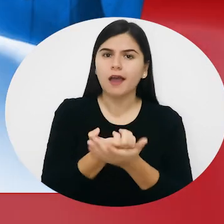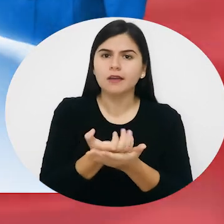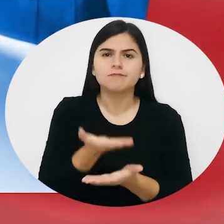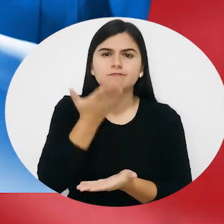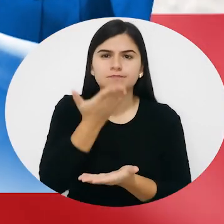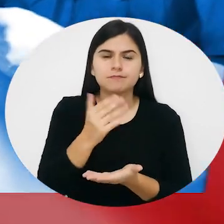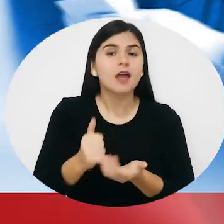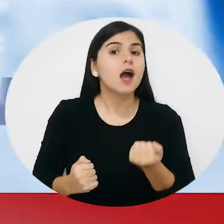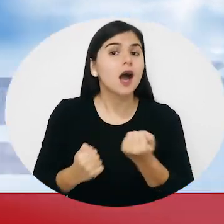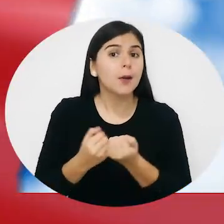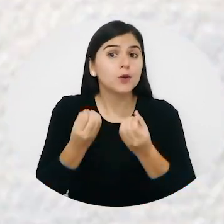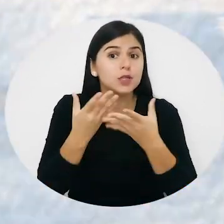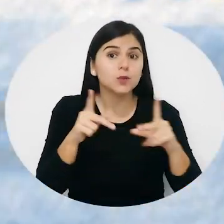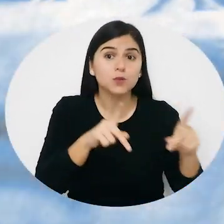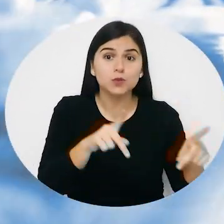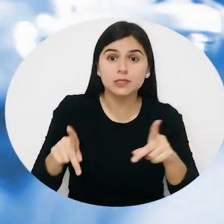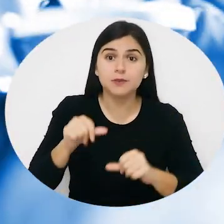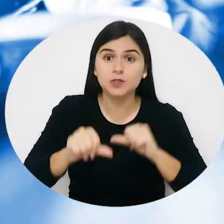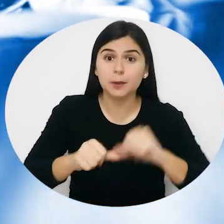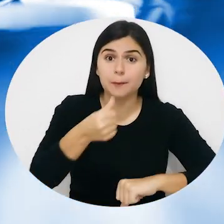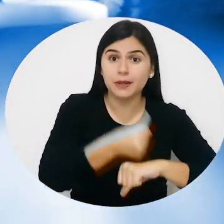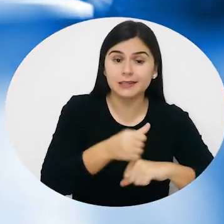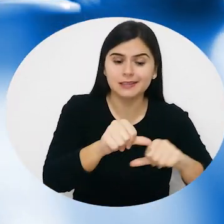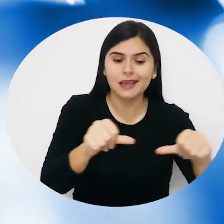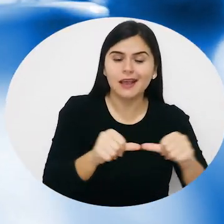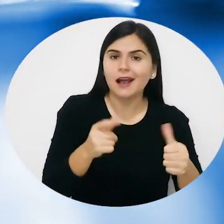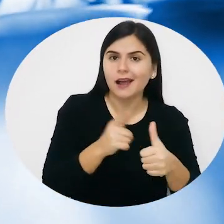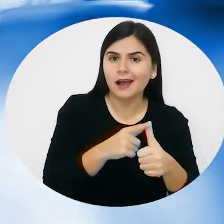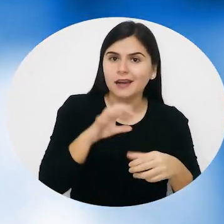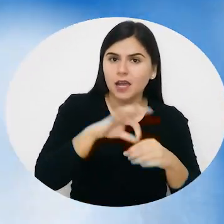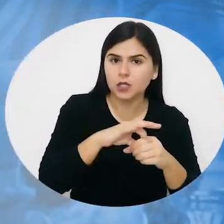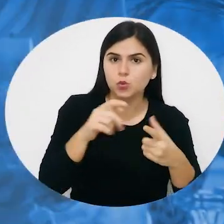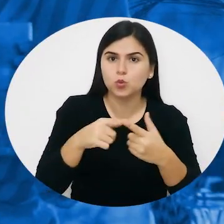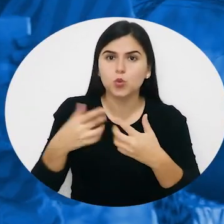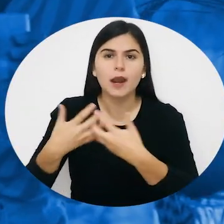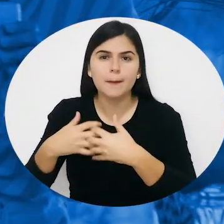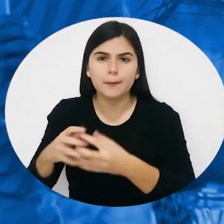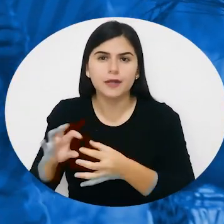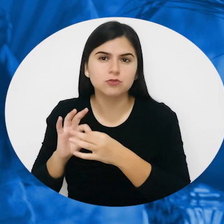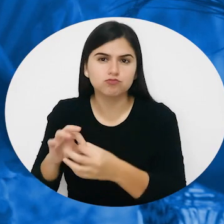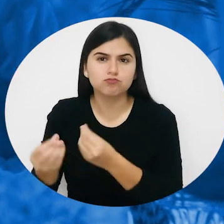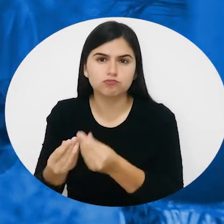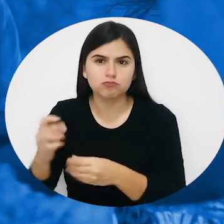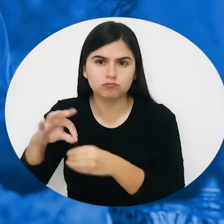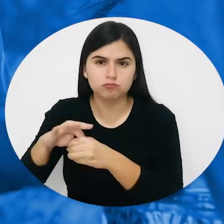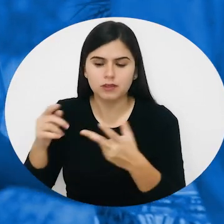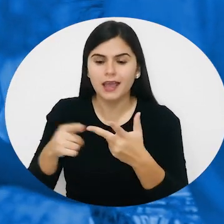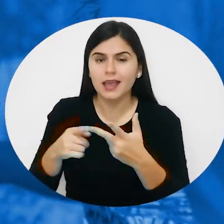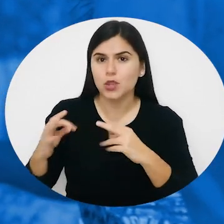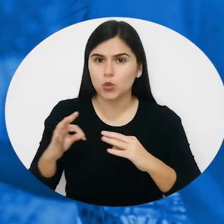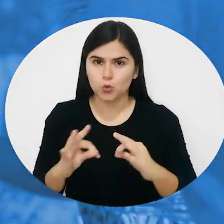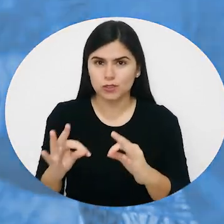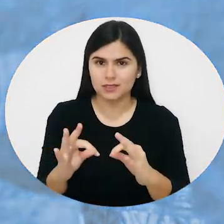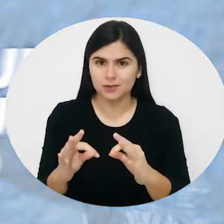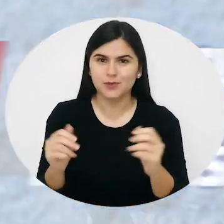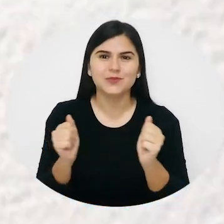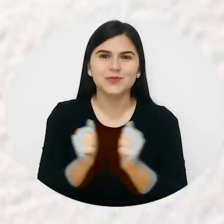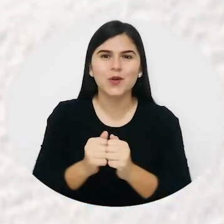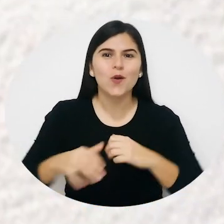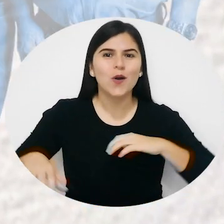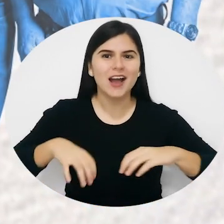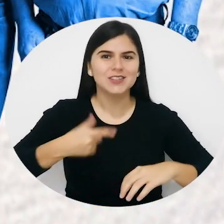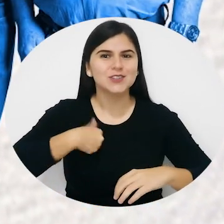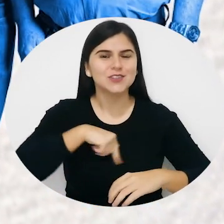reactivación económica, apoyando a miles de personas emprendedoras en sectores como la agricultura, la agroindustria y el turismo.